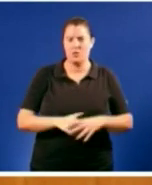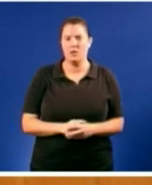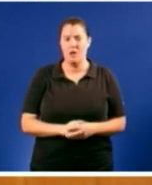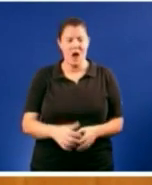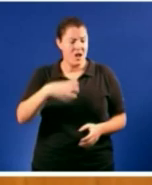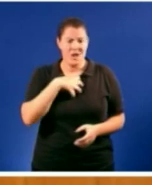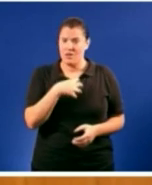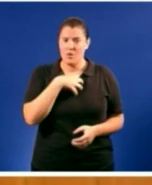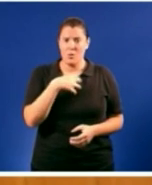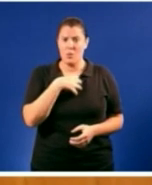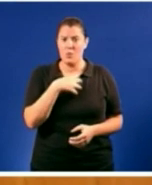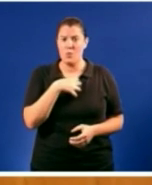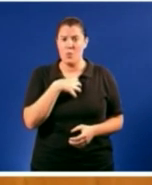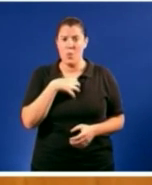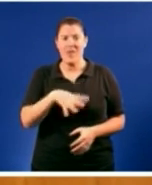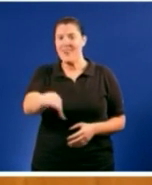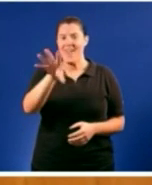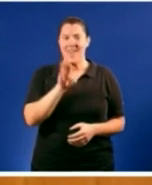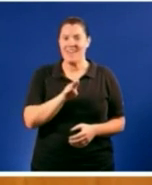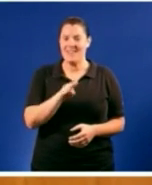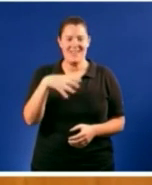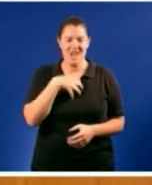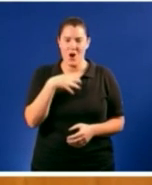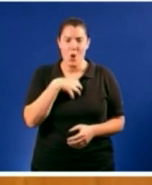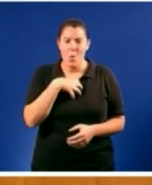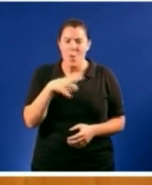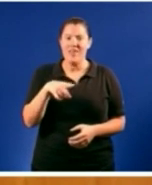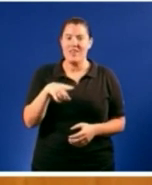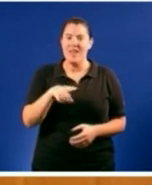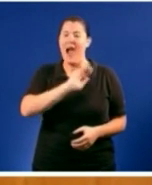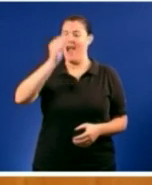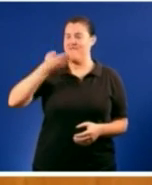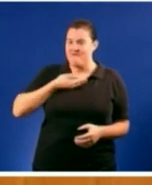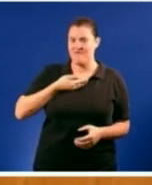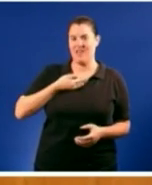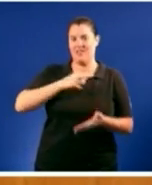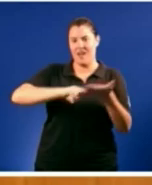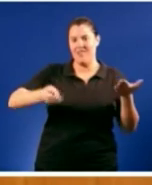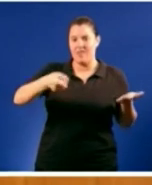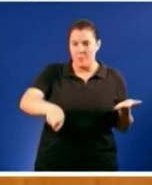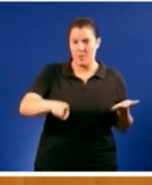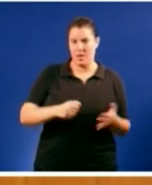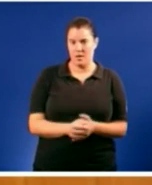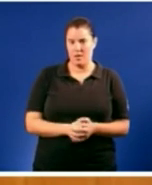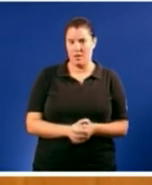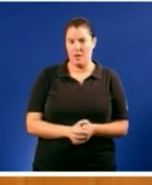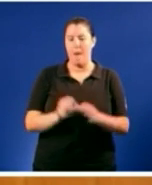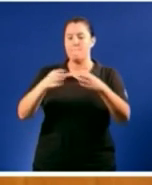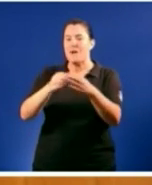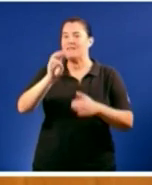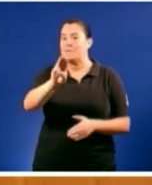incapaz de comprender que iso tamén afecta a Galiza. O seu partido